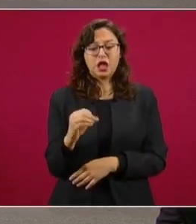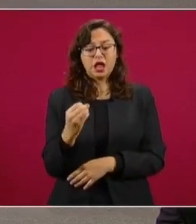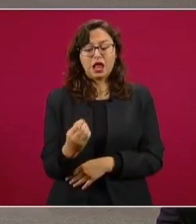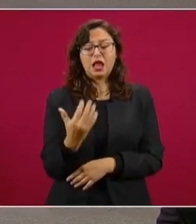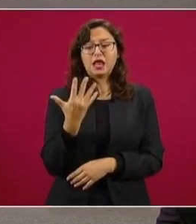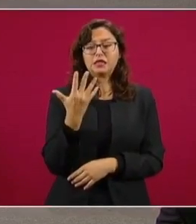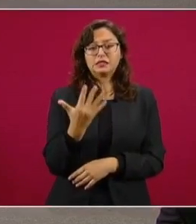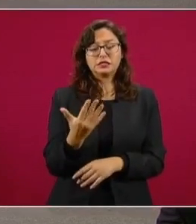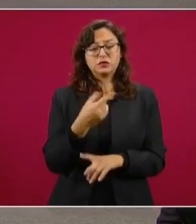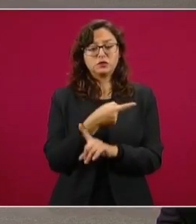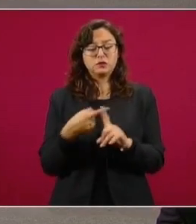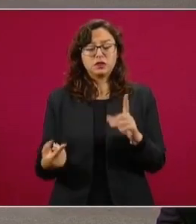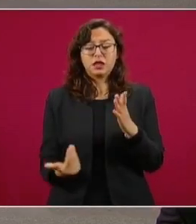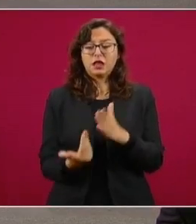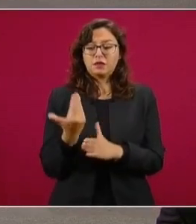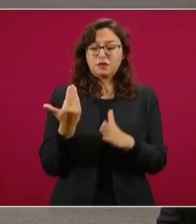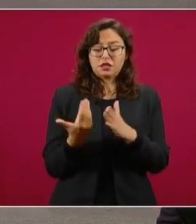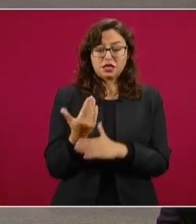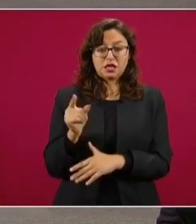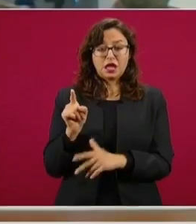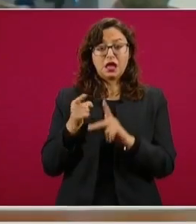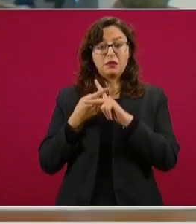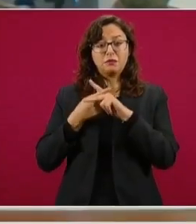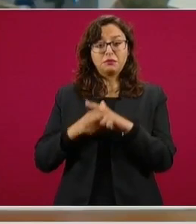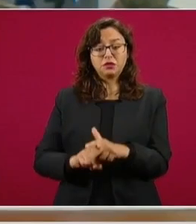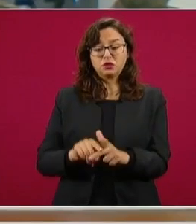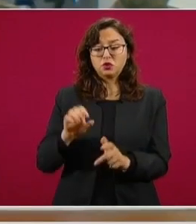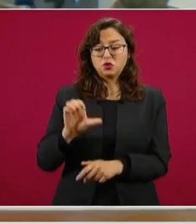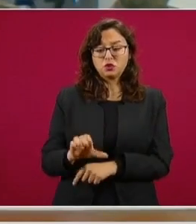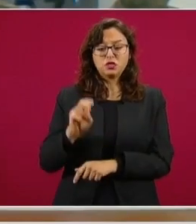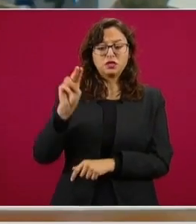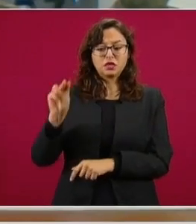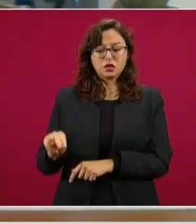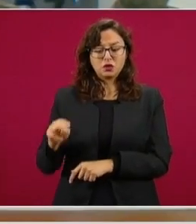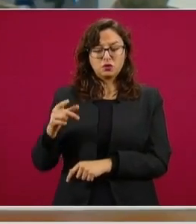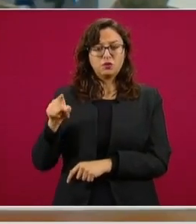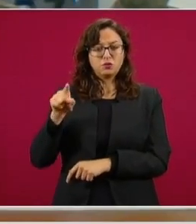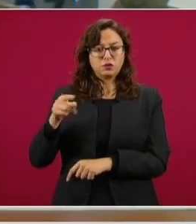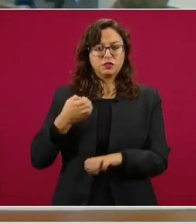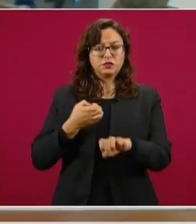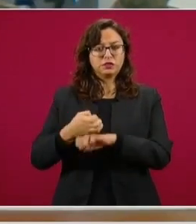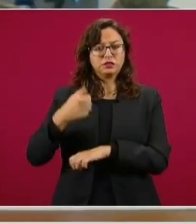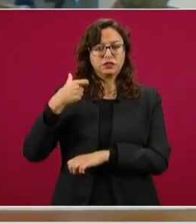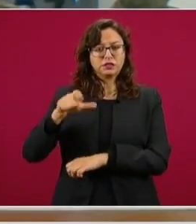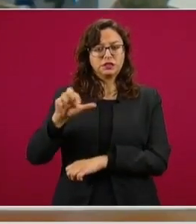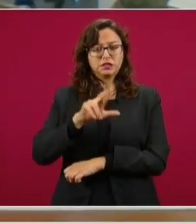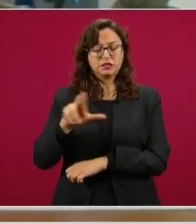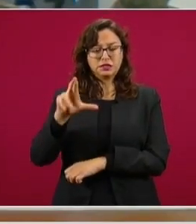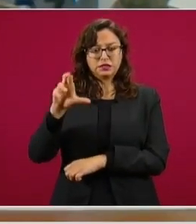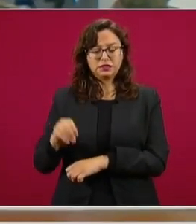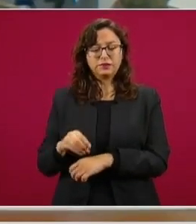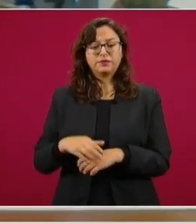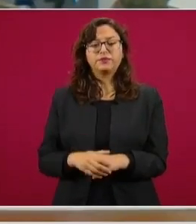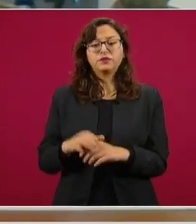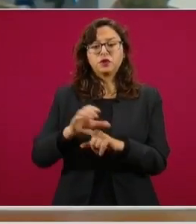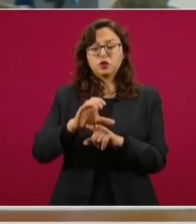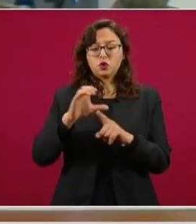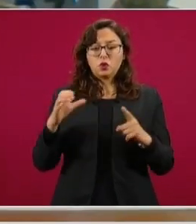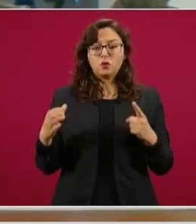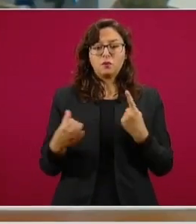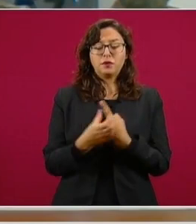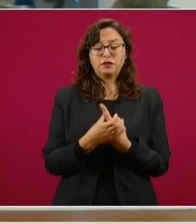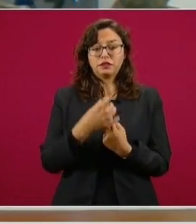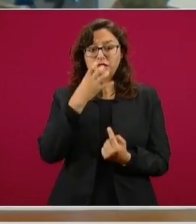la mañana en Cancún, Quintana Roo. Informa usted que el Comité Nacional de Emergencias sesionó de